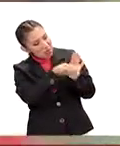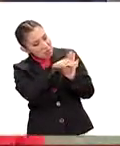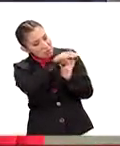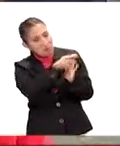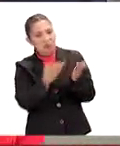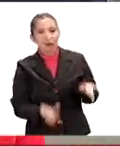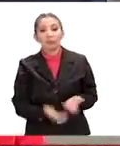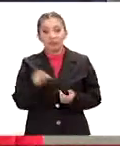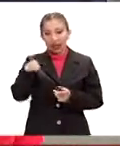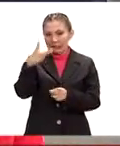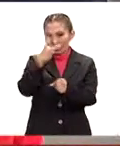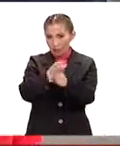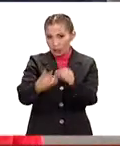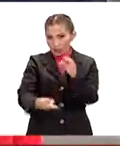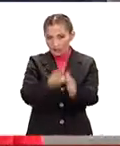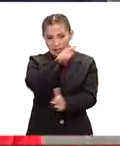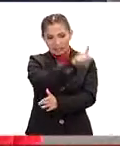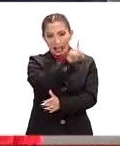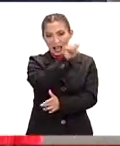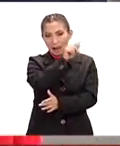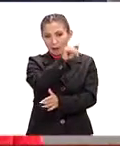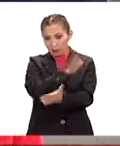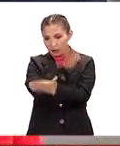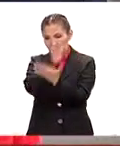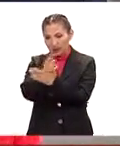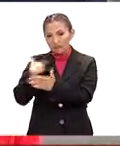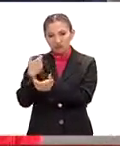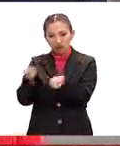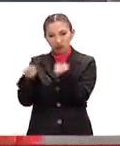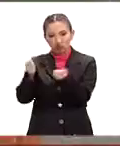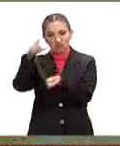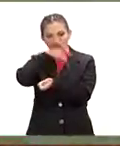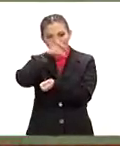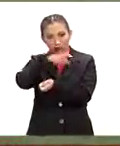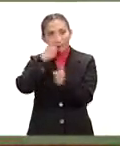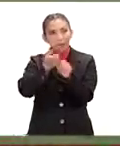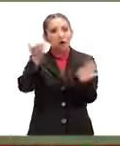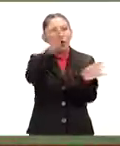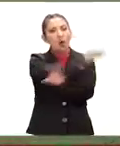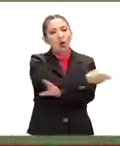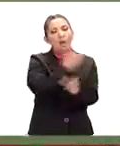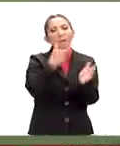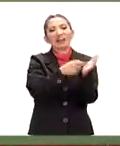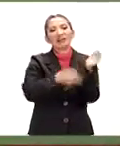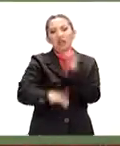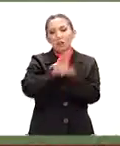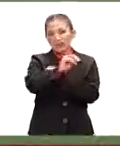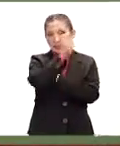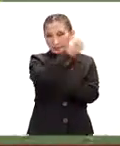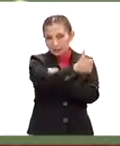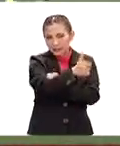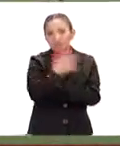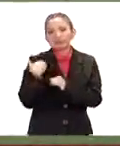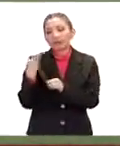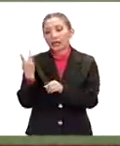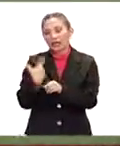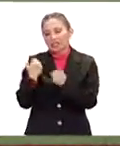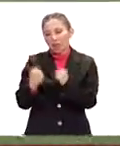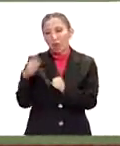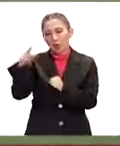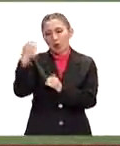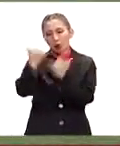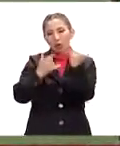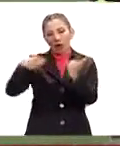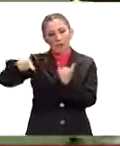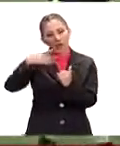Esta es la segunda ocasión en que Lavolpe llega al Club América. La primera fue en el invierno de 1996 y aseguró que los